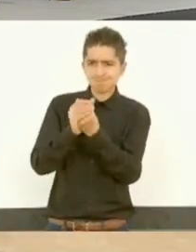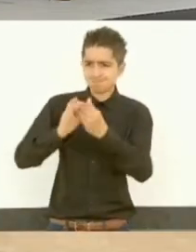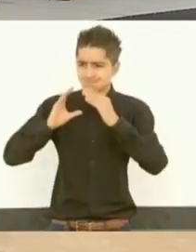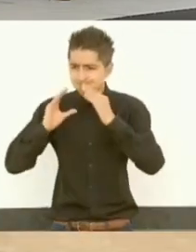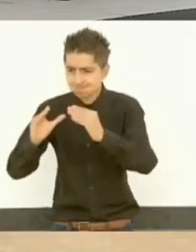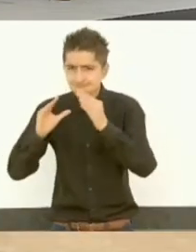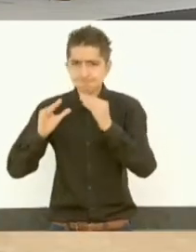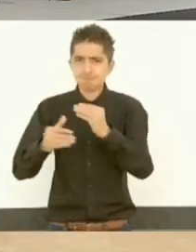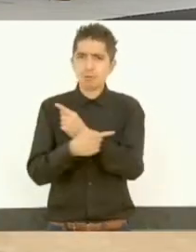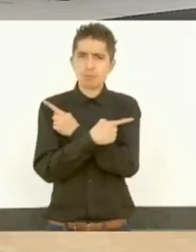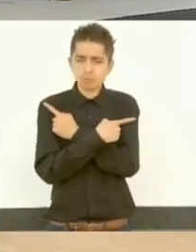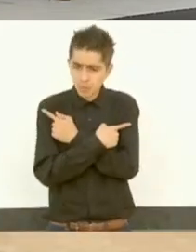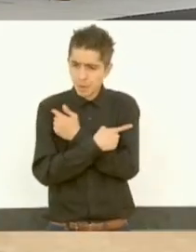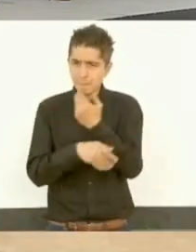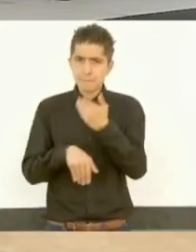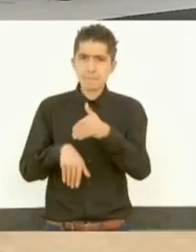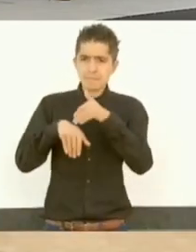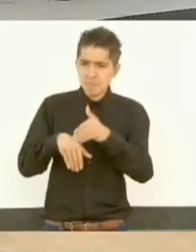disciplinados.